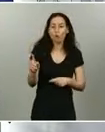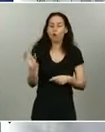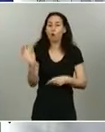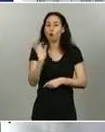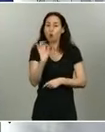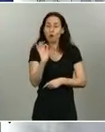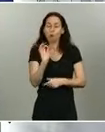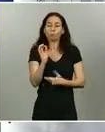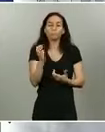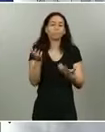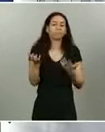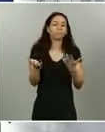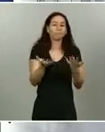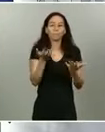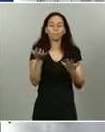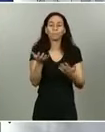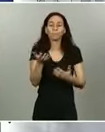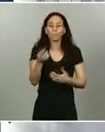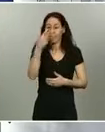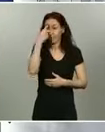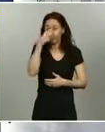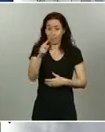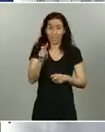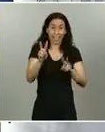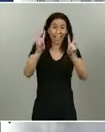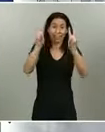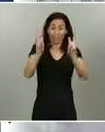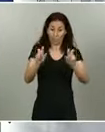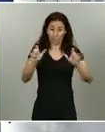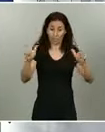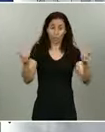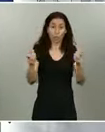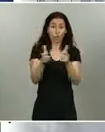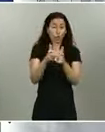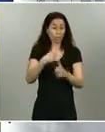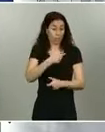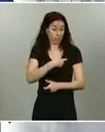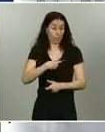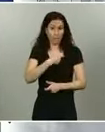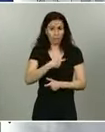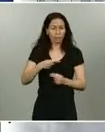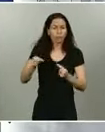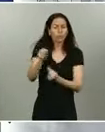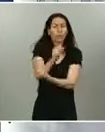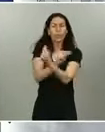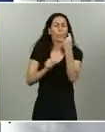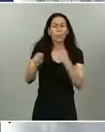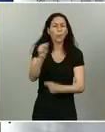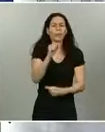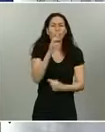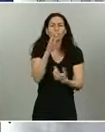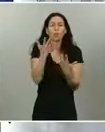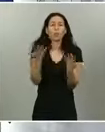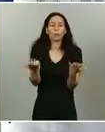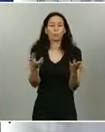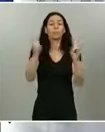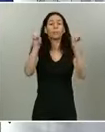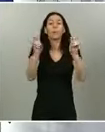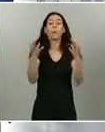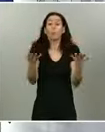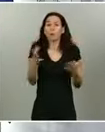se están debatiendo en las reuniones del Comité Científico. ¿Qué es lo que más preocupa al Comité y al Gobierno? Bueno,